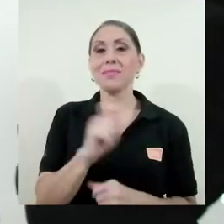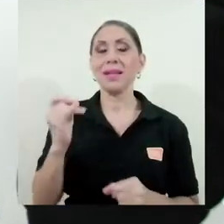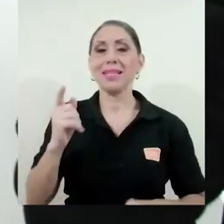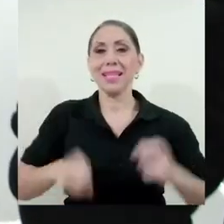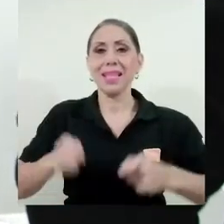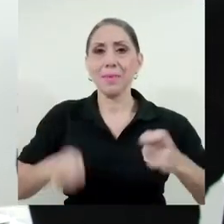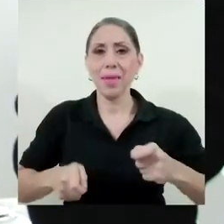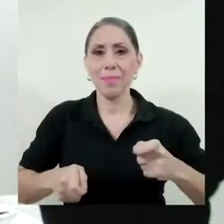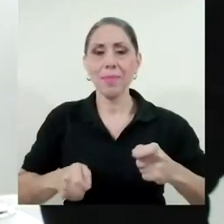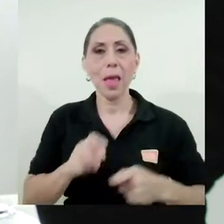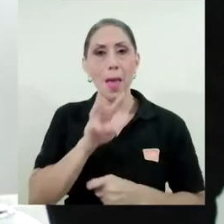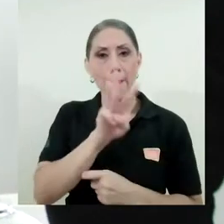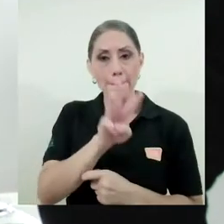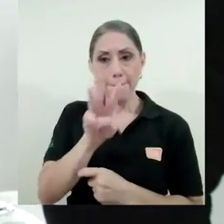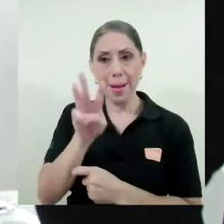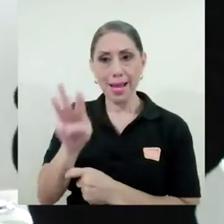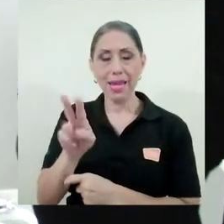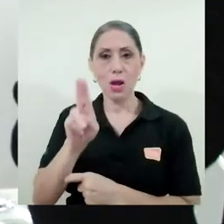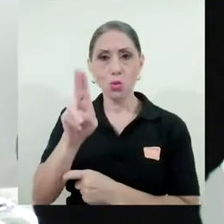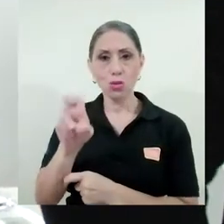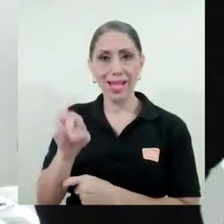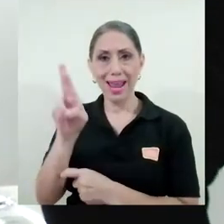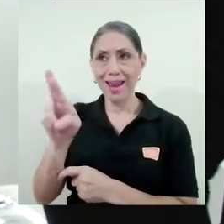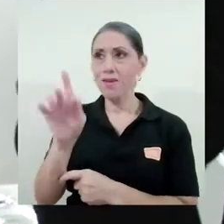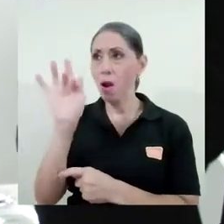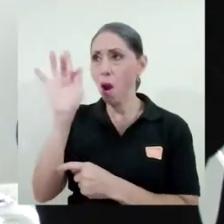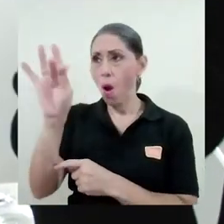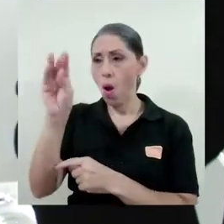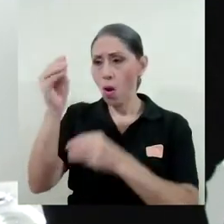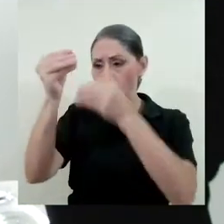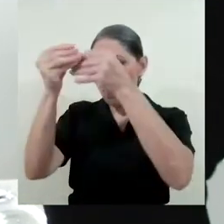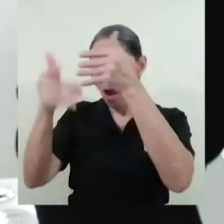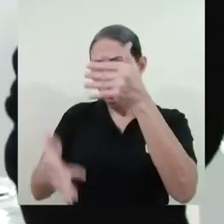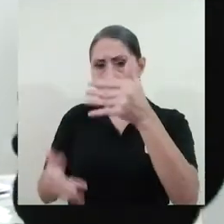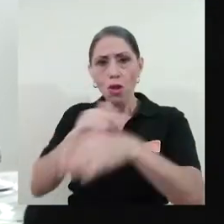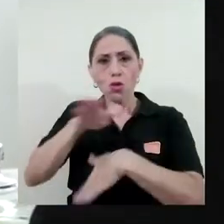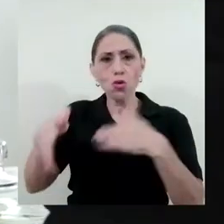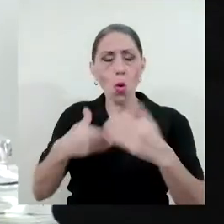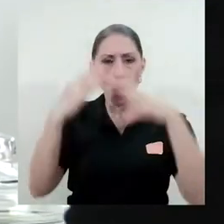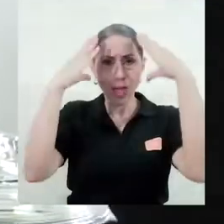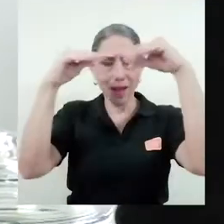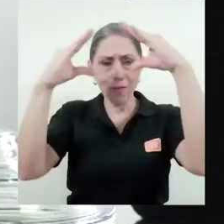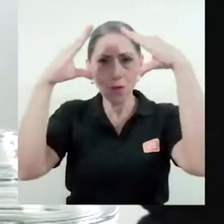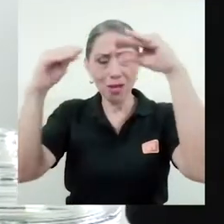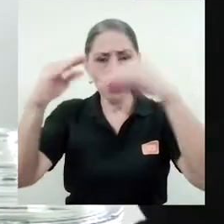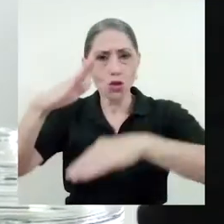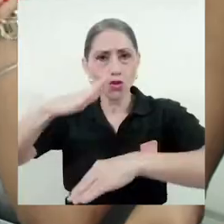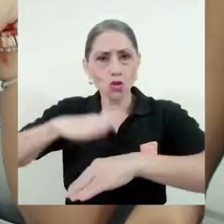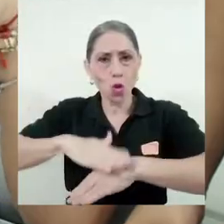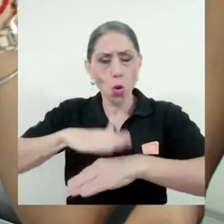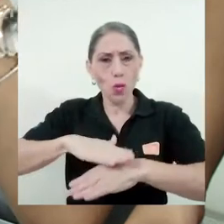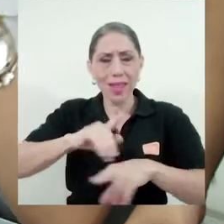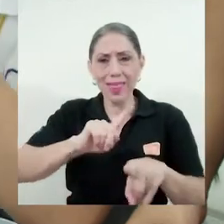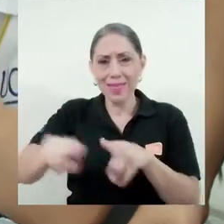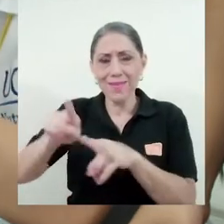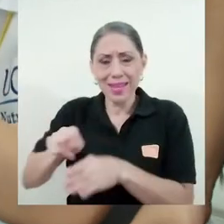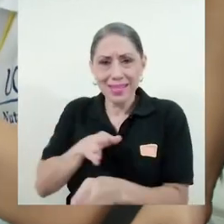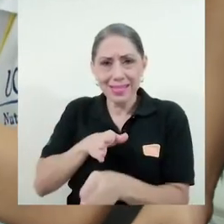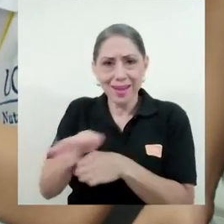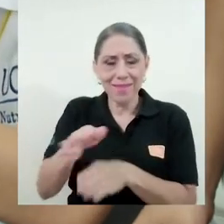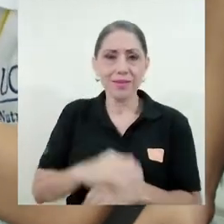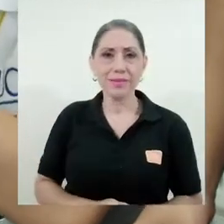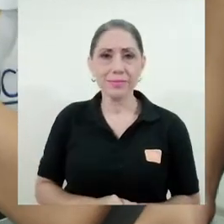micrositio en la página web de la UCR con toda la información referente a la oferta educativa. Y en noviembre